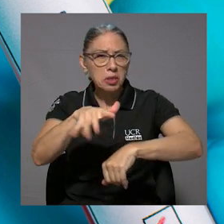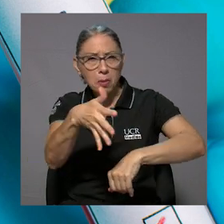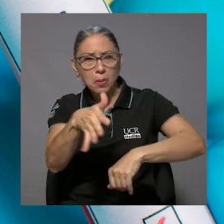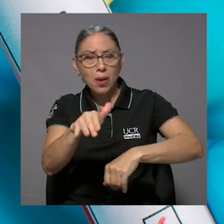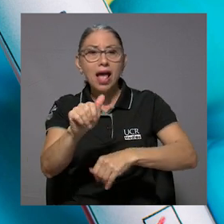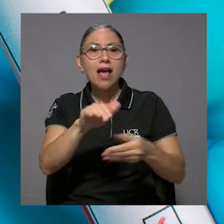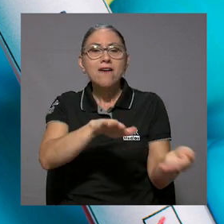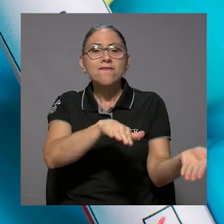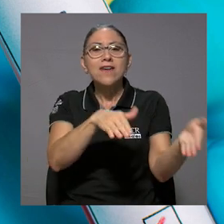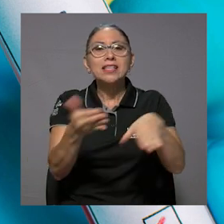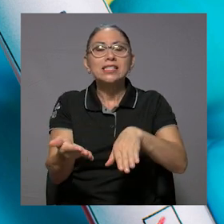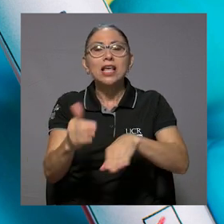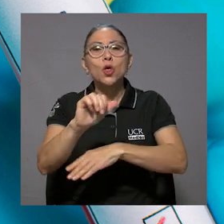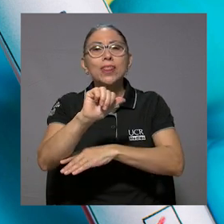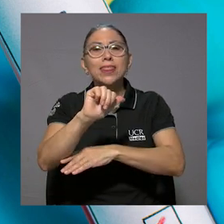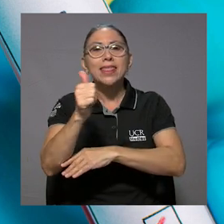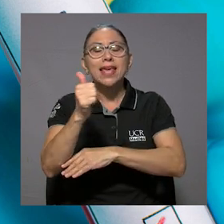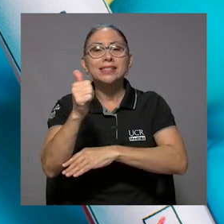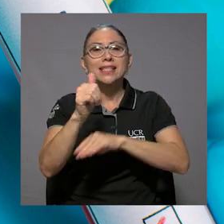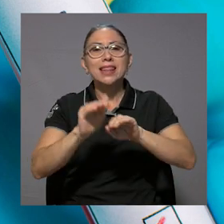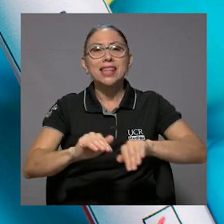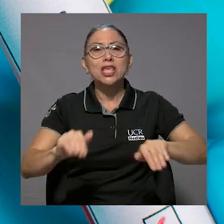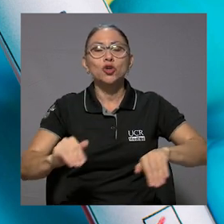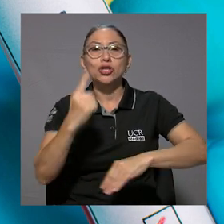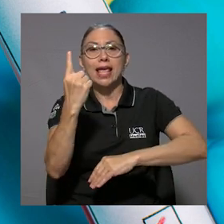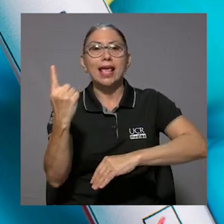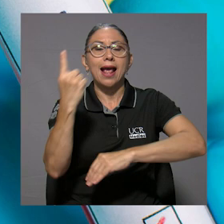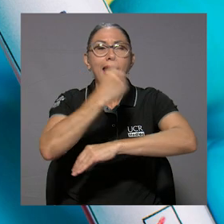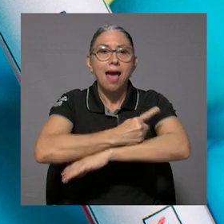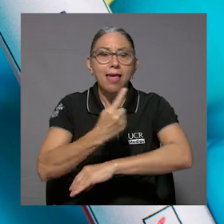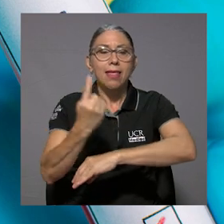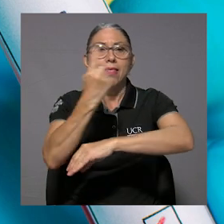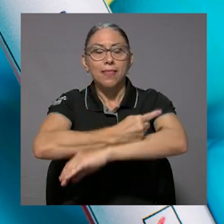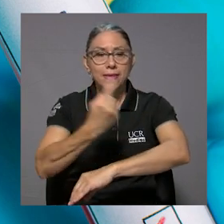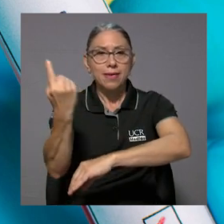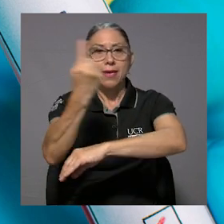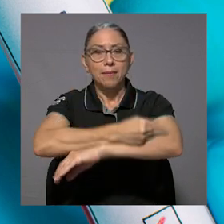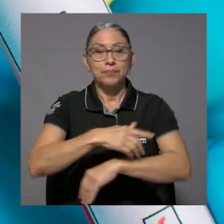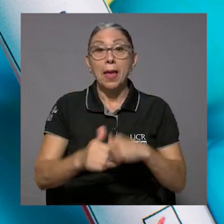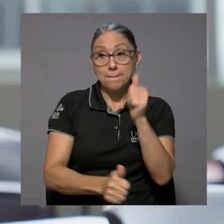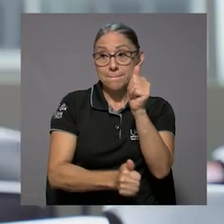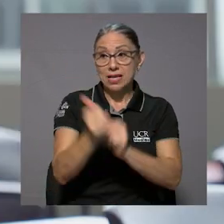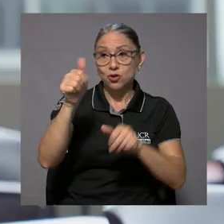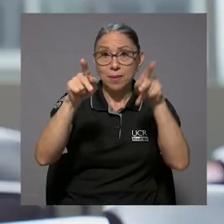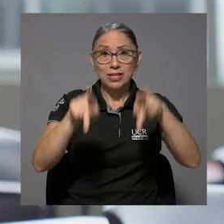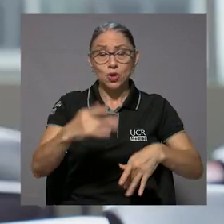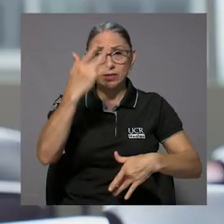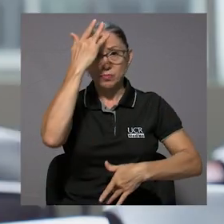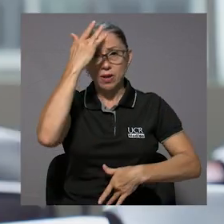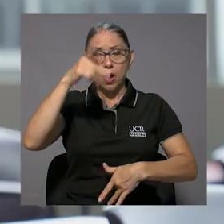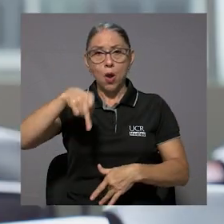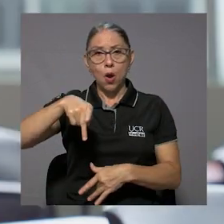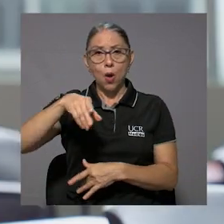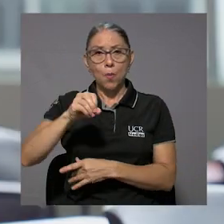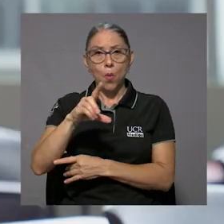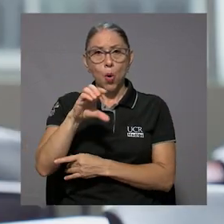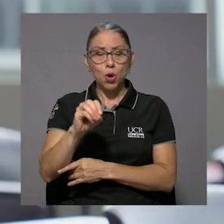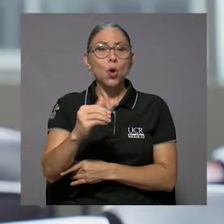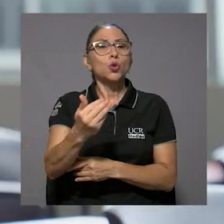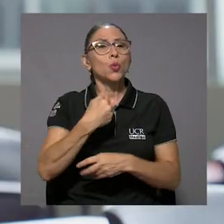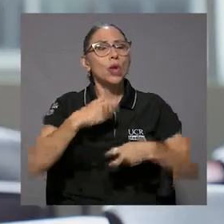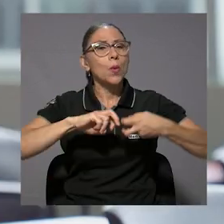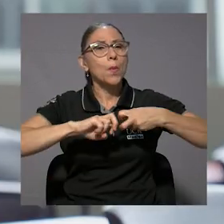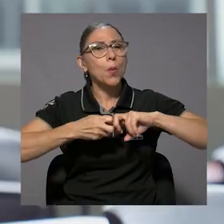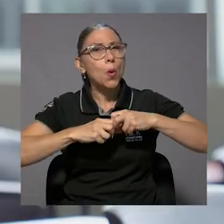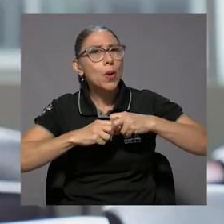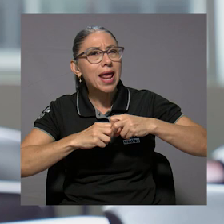enfermedad, fallecieron aproximadamente 10 niños por día. mayoría de los de la polio sufrieron